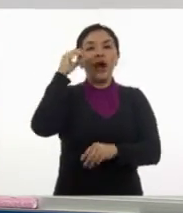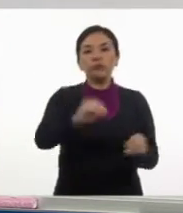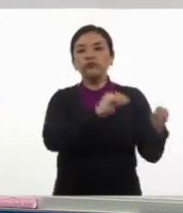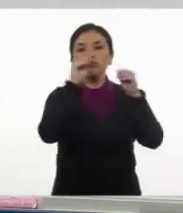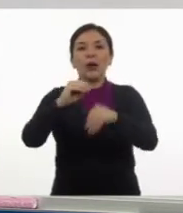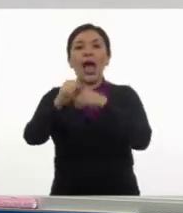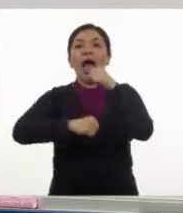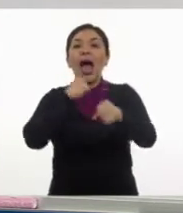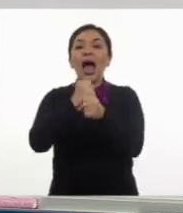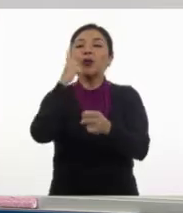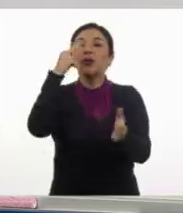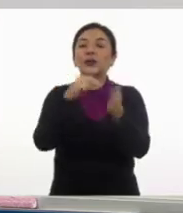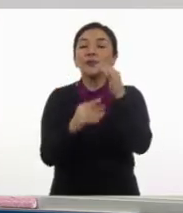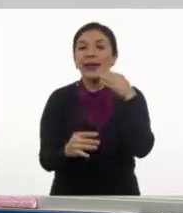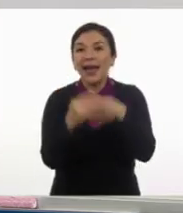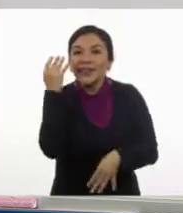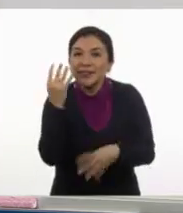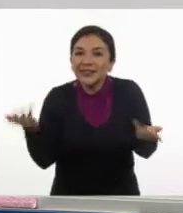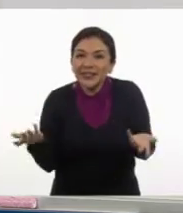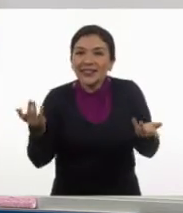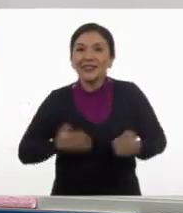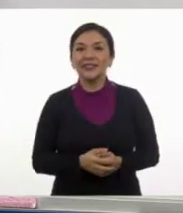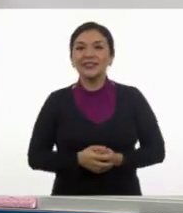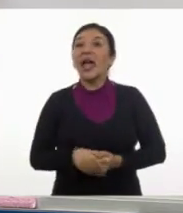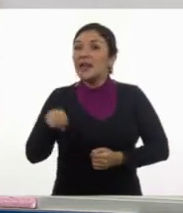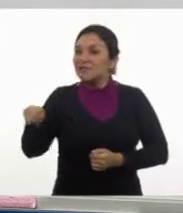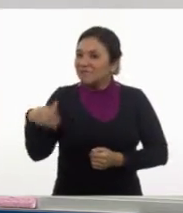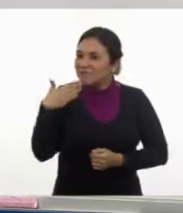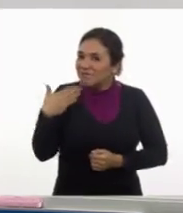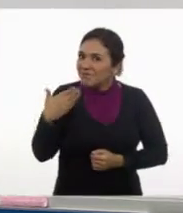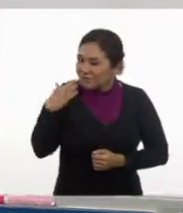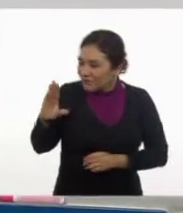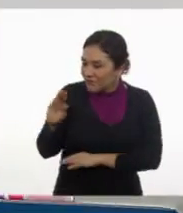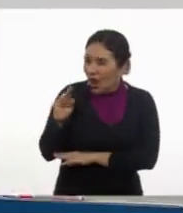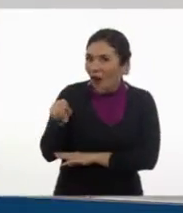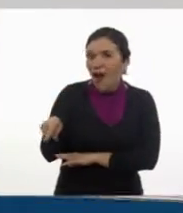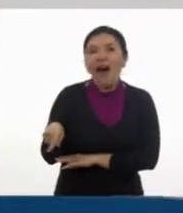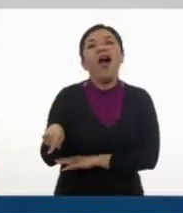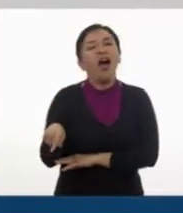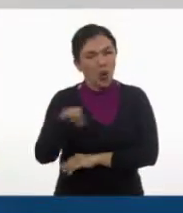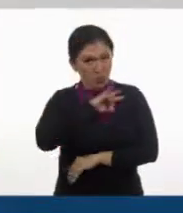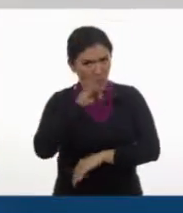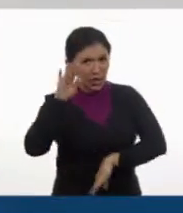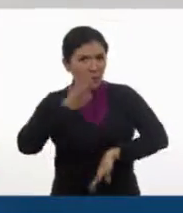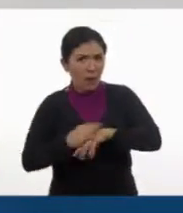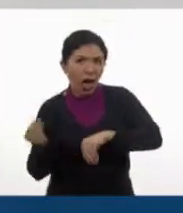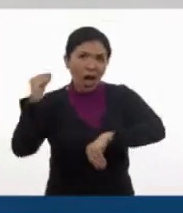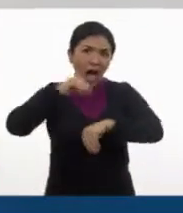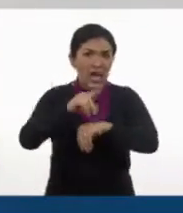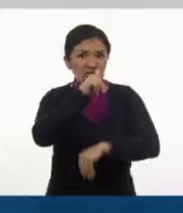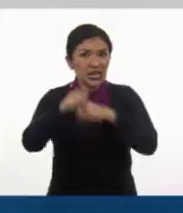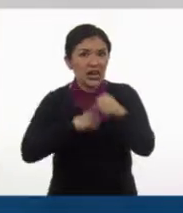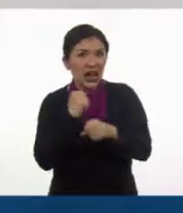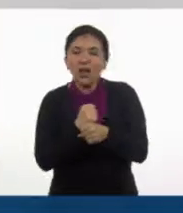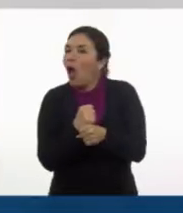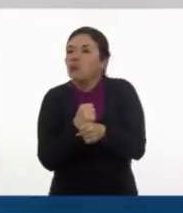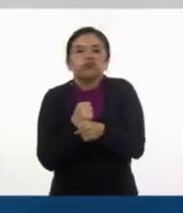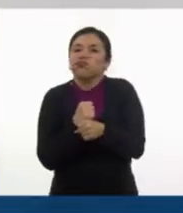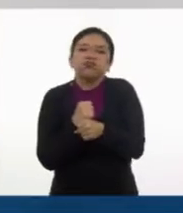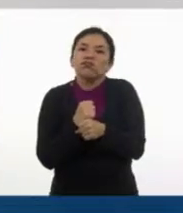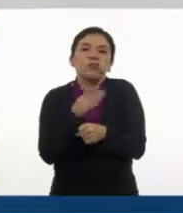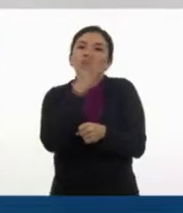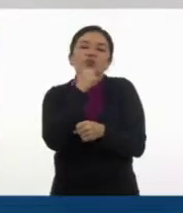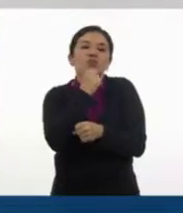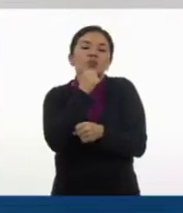dos mil catorce. Muy bien. ¿Y le podríamos sumar otro siglo? Ya no, maestra.